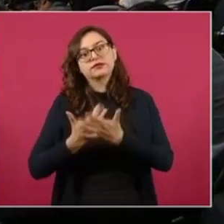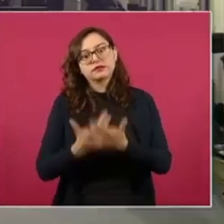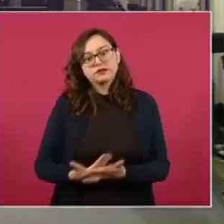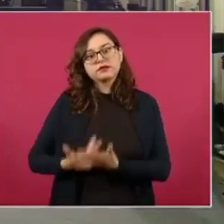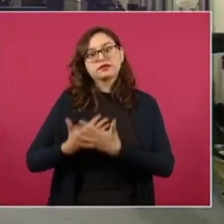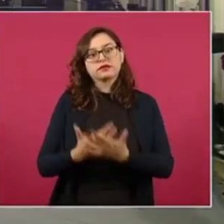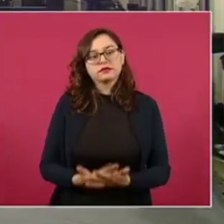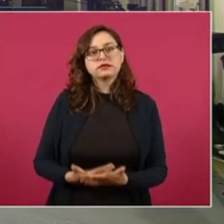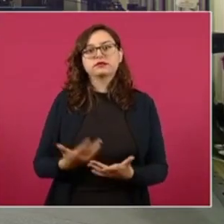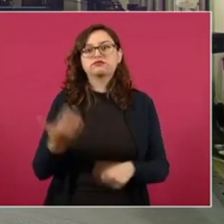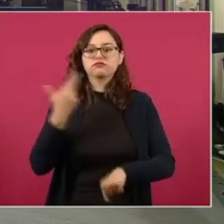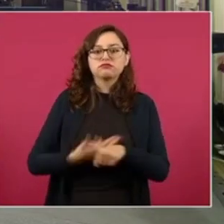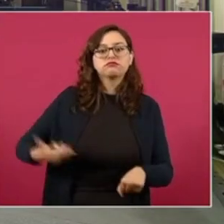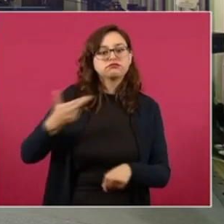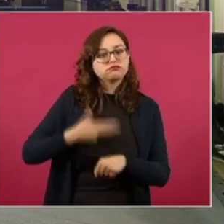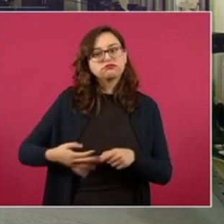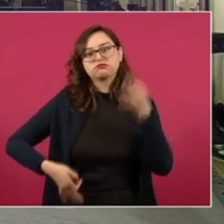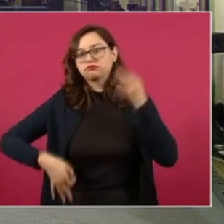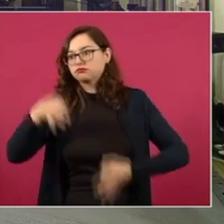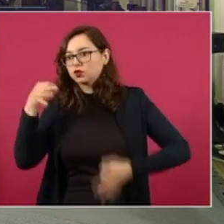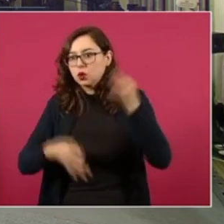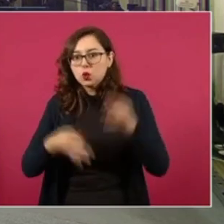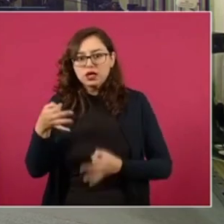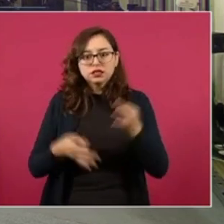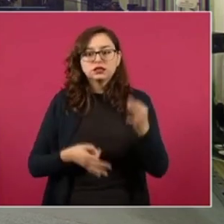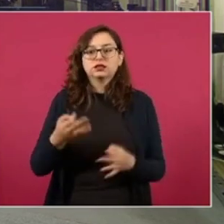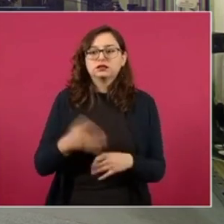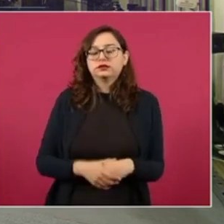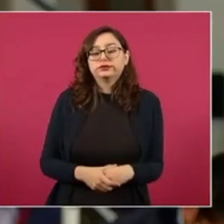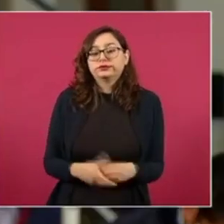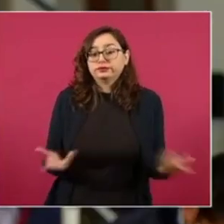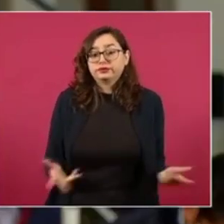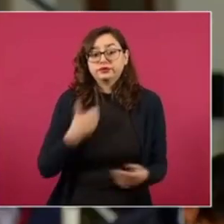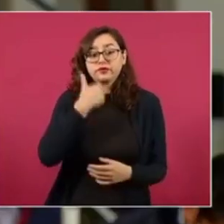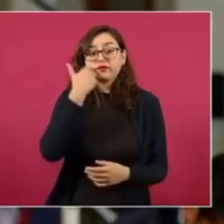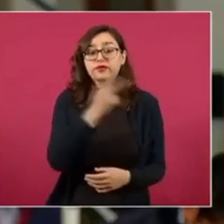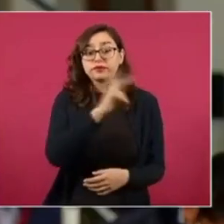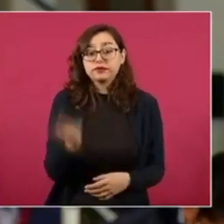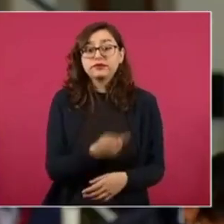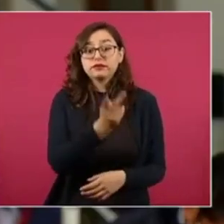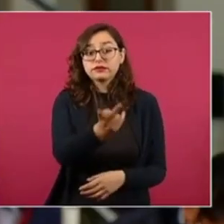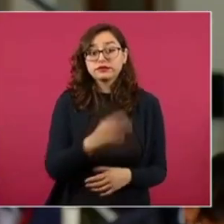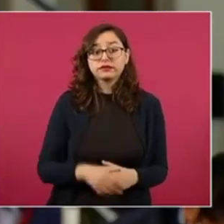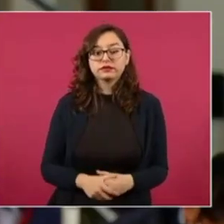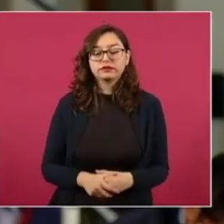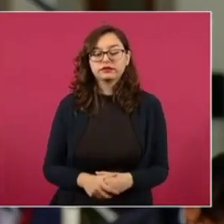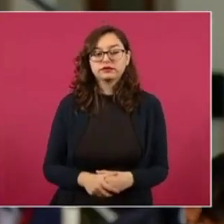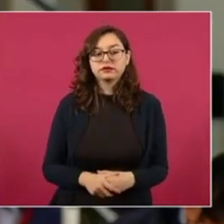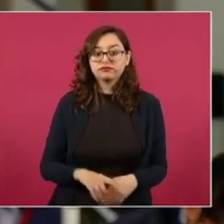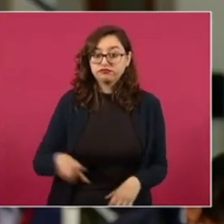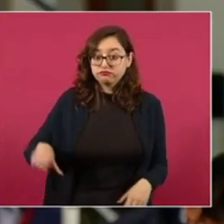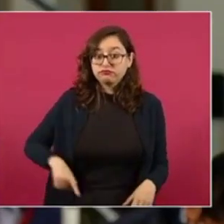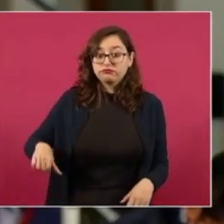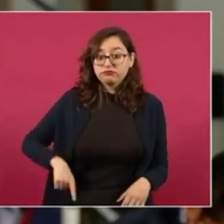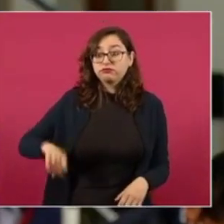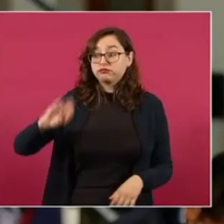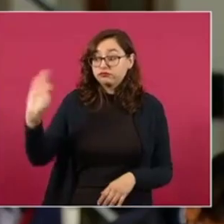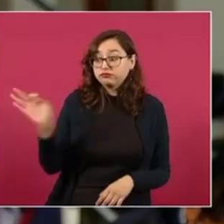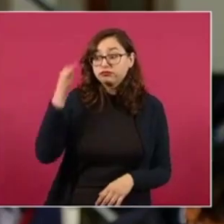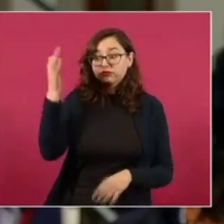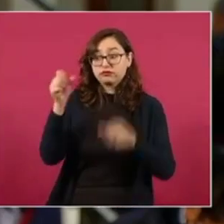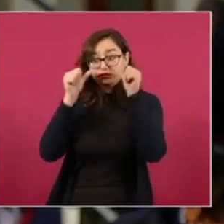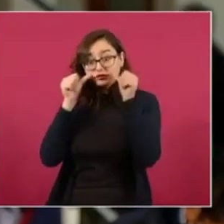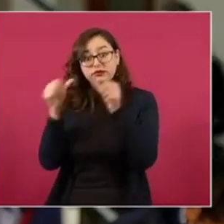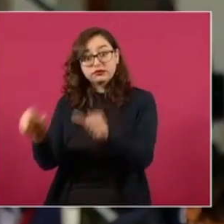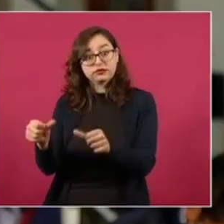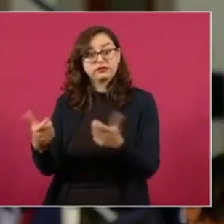aquí para allá. La pregunta, señor presidente, en este sentido es, bueno, si existe la disposición de parte de su gobierno para atender, es un caso de